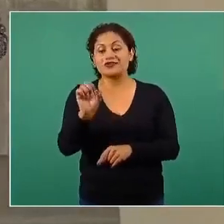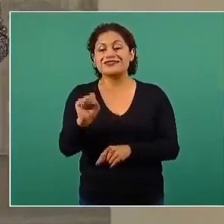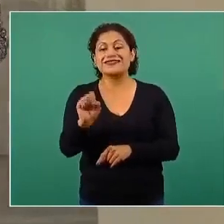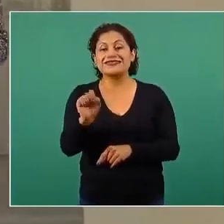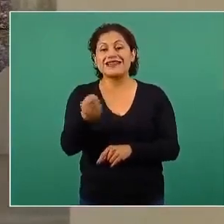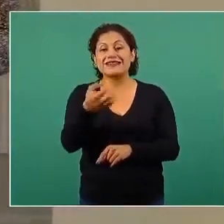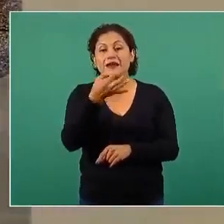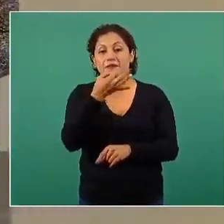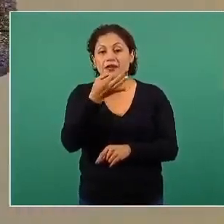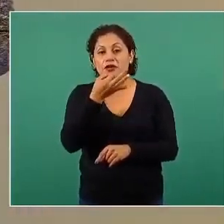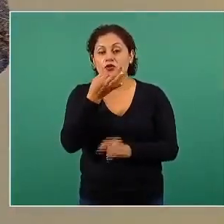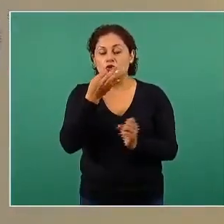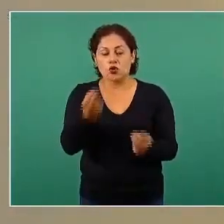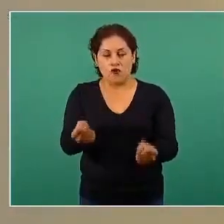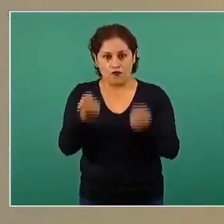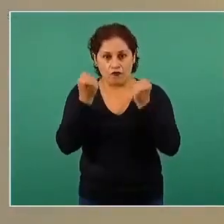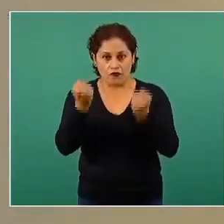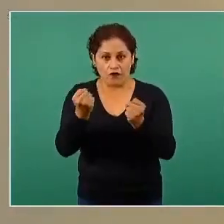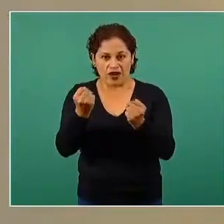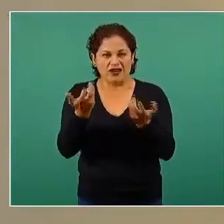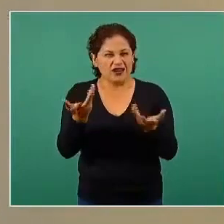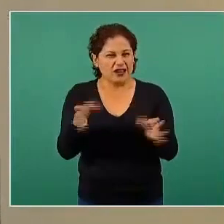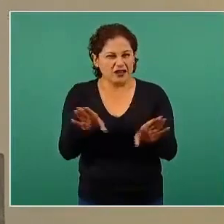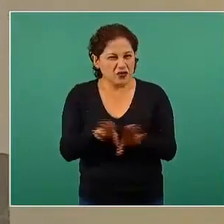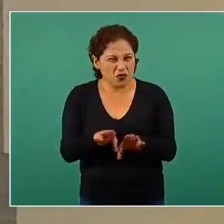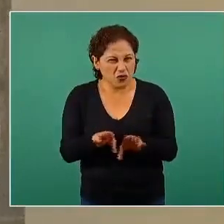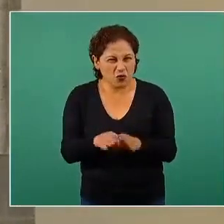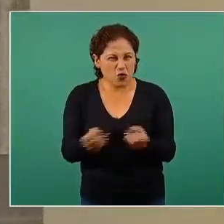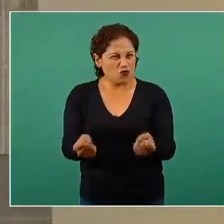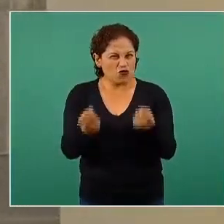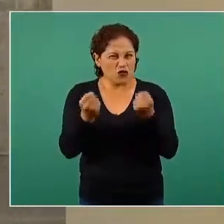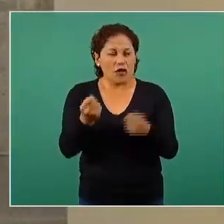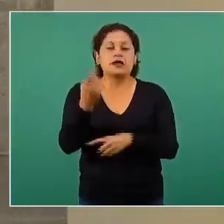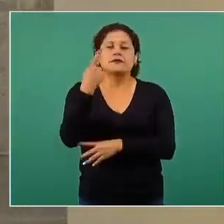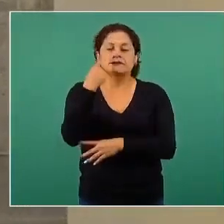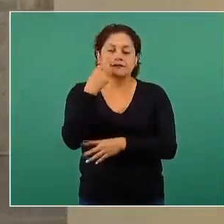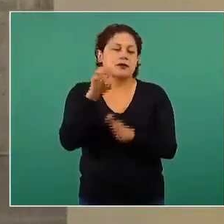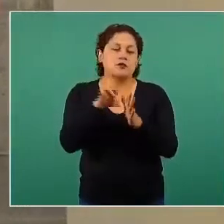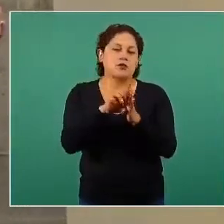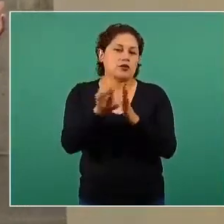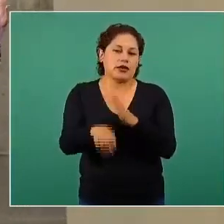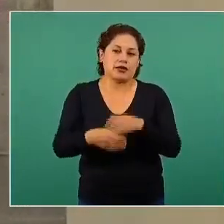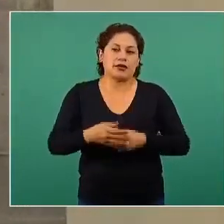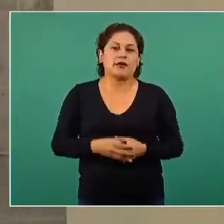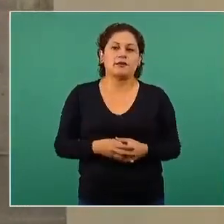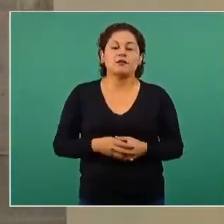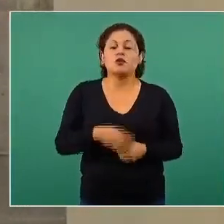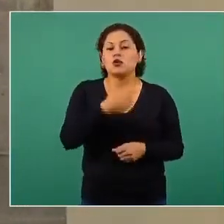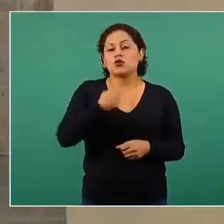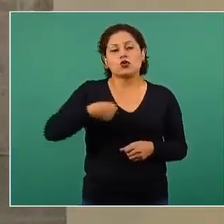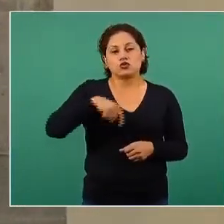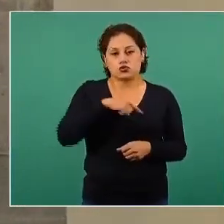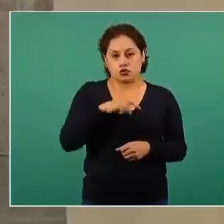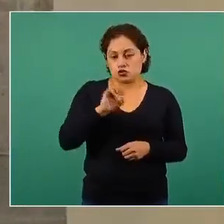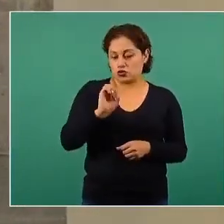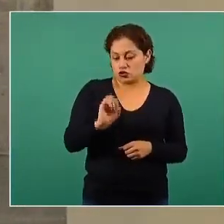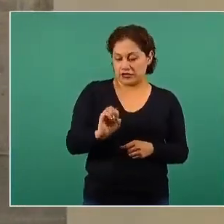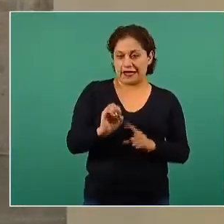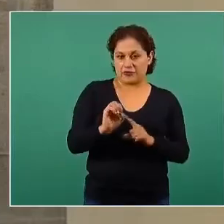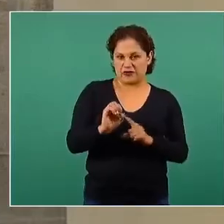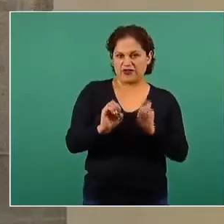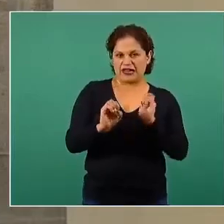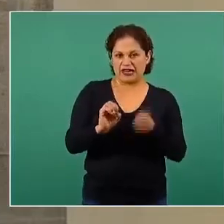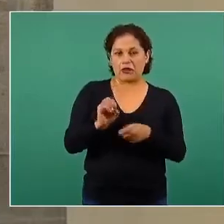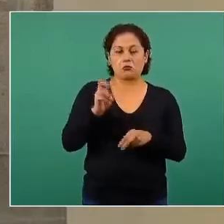decir intensidad moderada a vigorosa? Si nosotros estuviéramos en una escala de cero, donde es el esfuerzo que hacemos